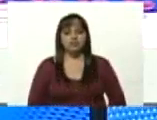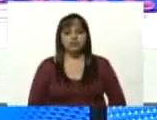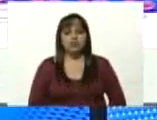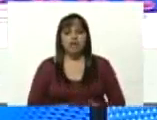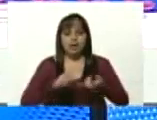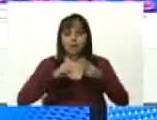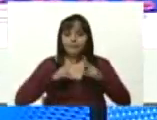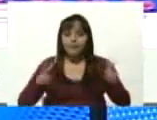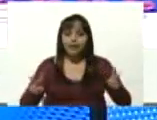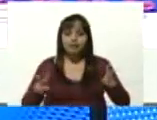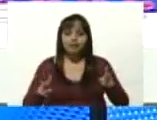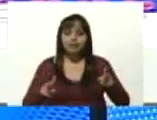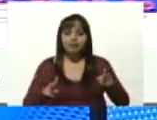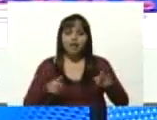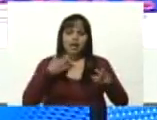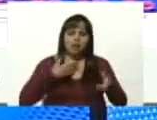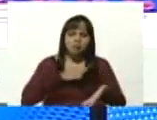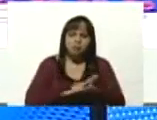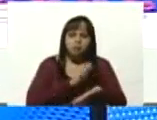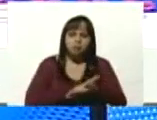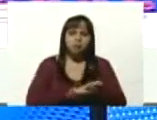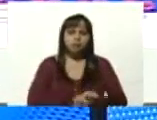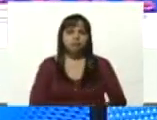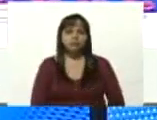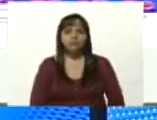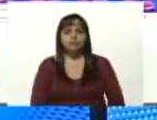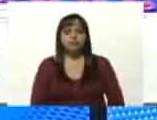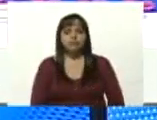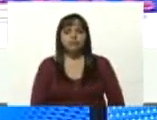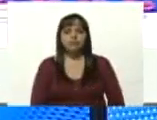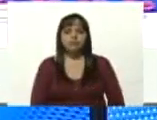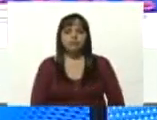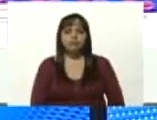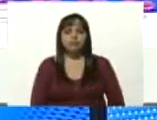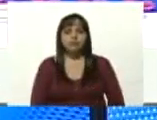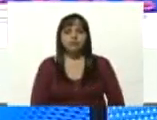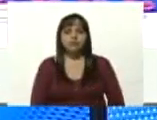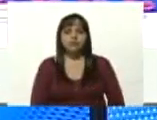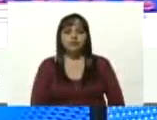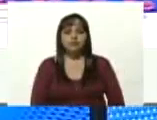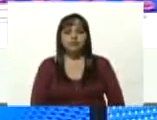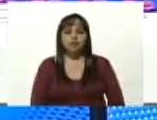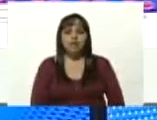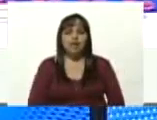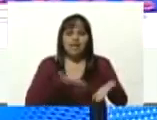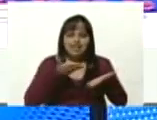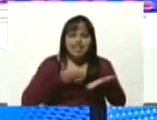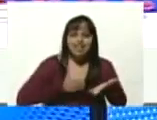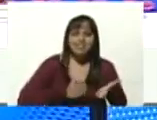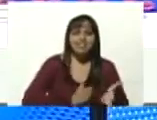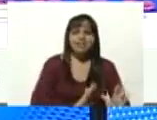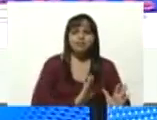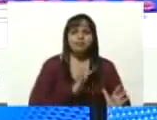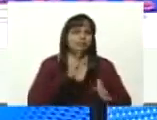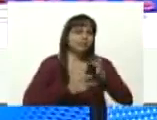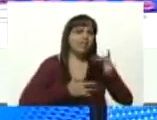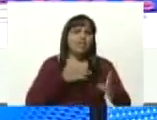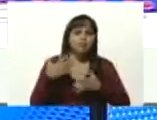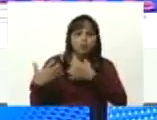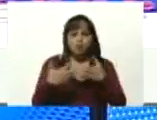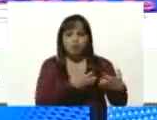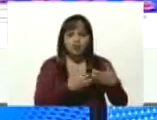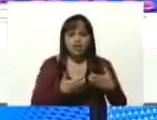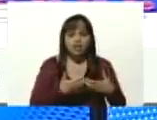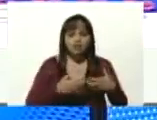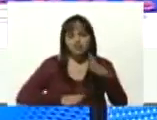paz en prosperidad nacimos al calor del combate crecimos